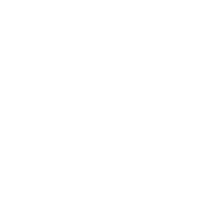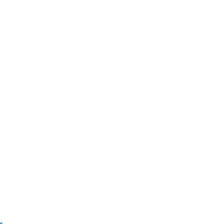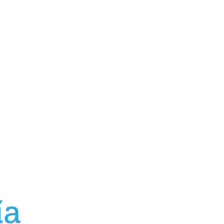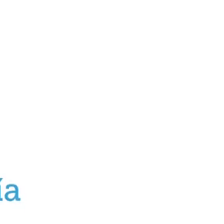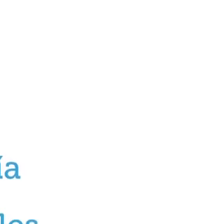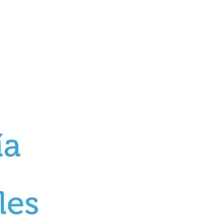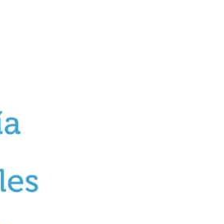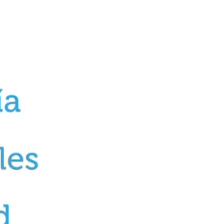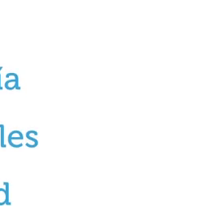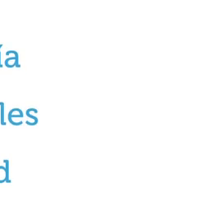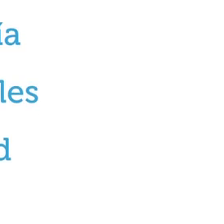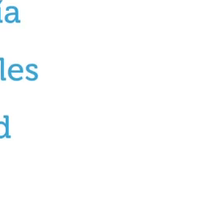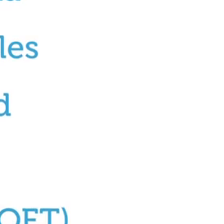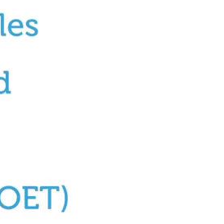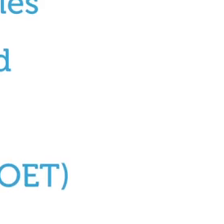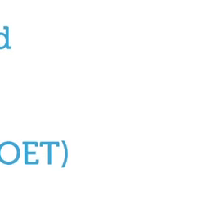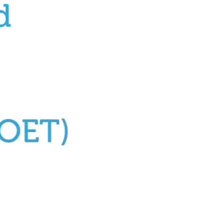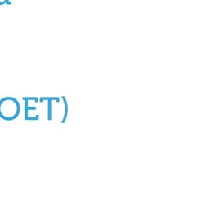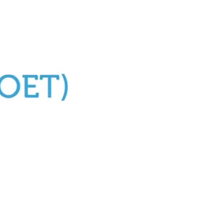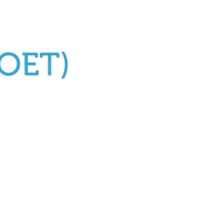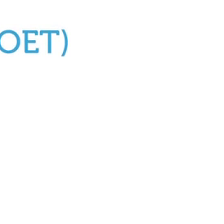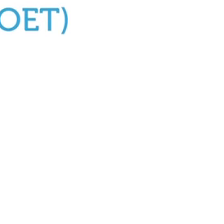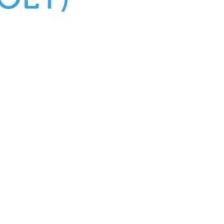¡Gracias! ¡Gracias! ¡Gracias!